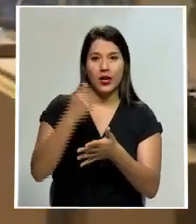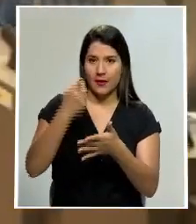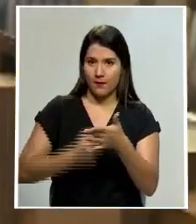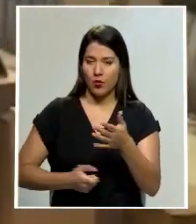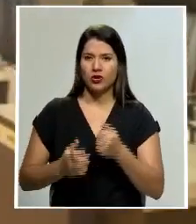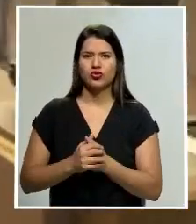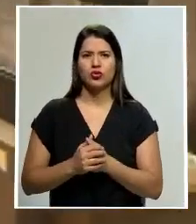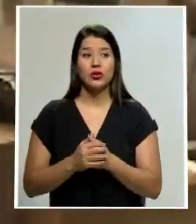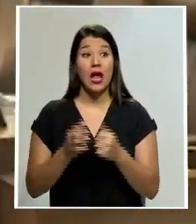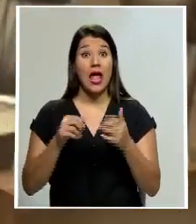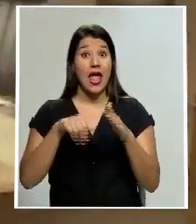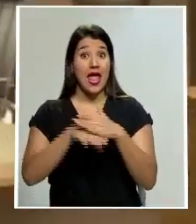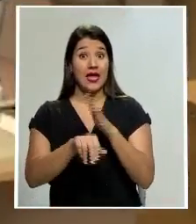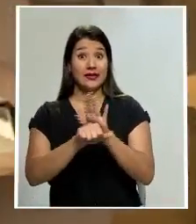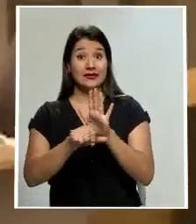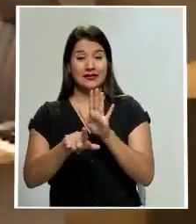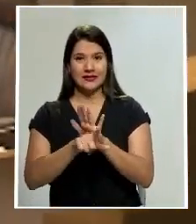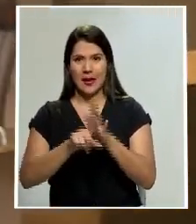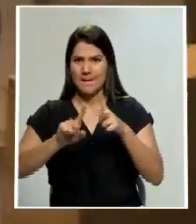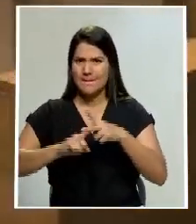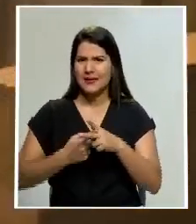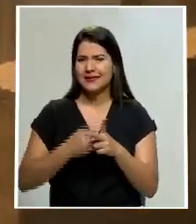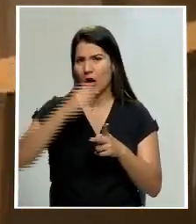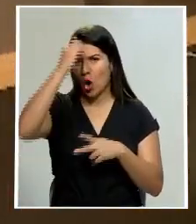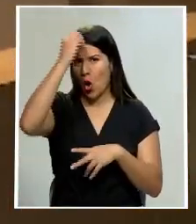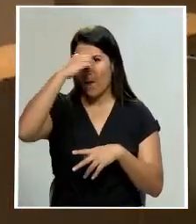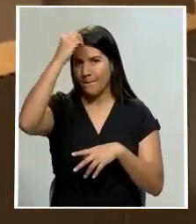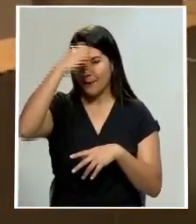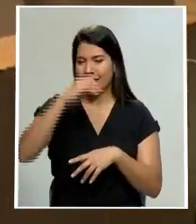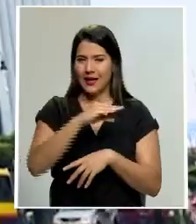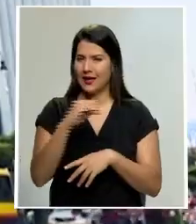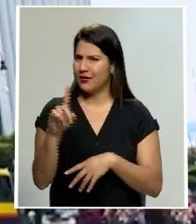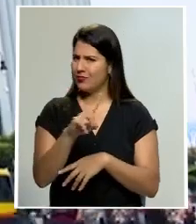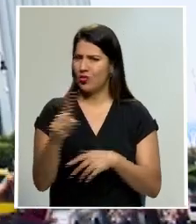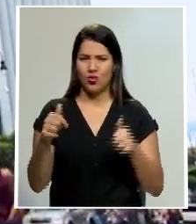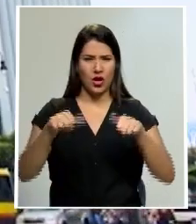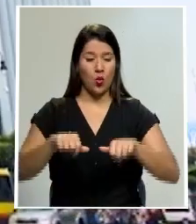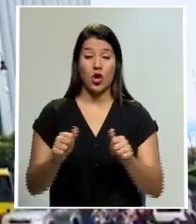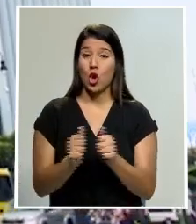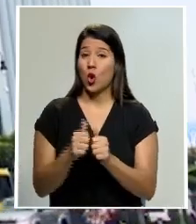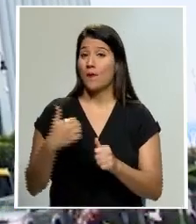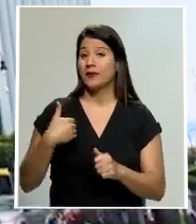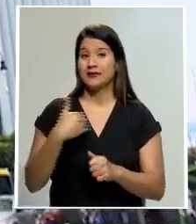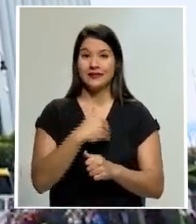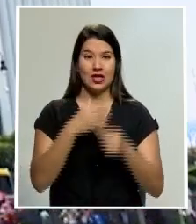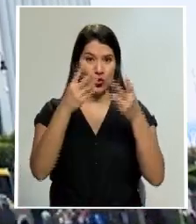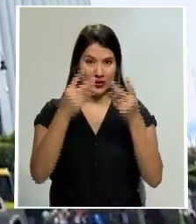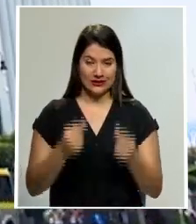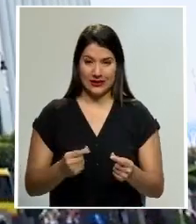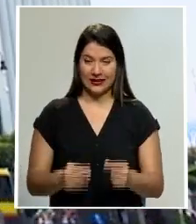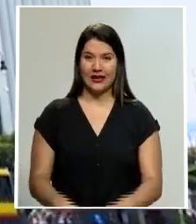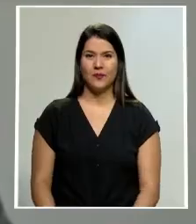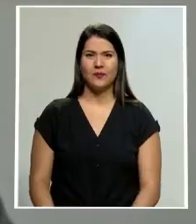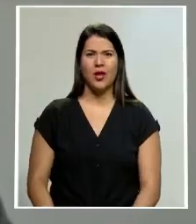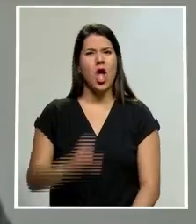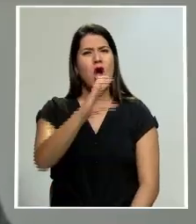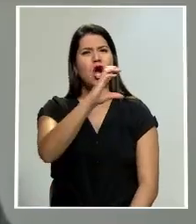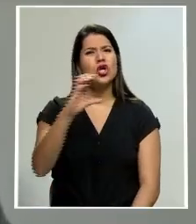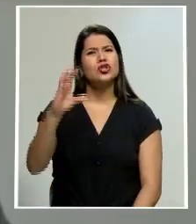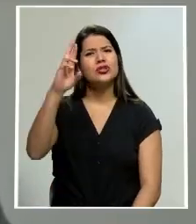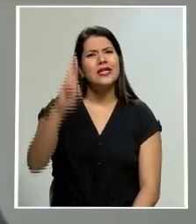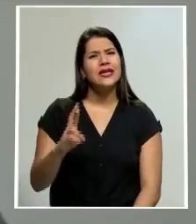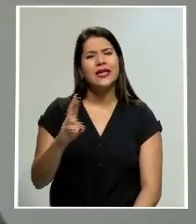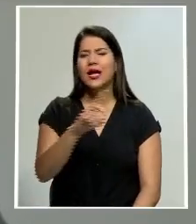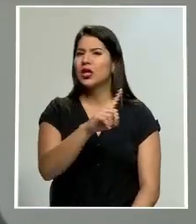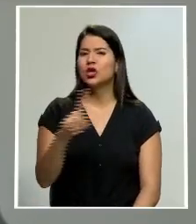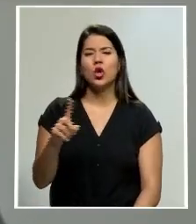y no fueron nada alentadoras para las intenciones que tiene el Ministerio de Hacienda. Nueva República está absolutamente en